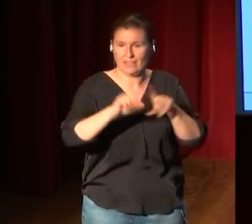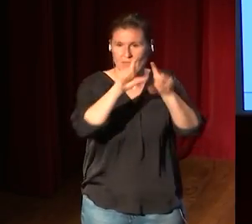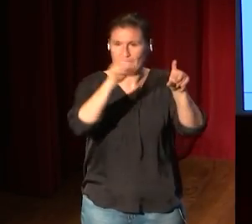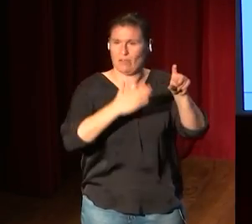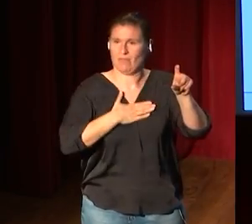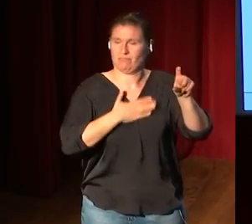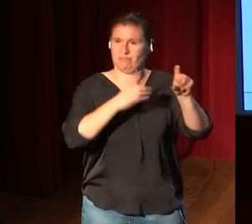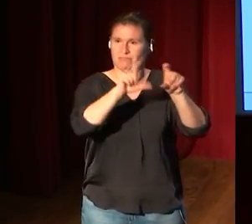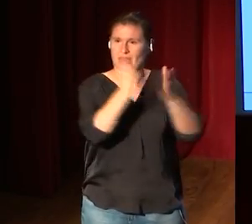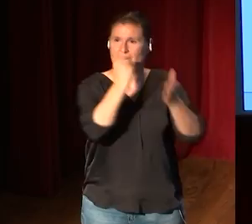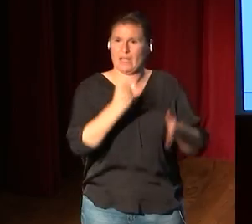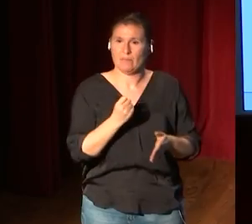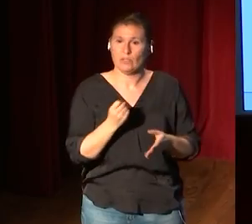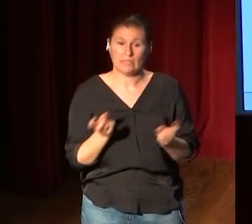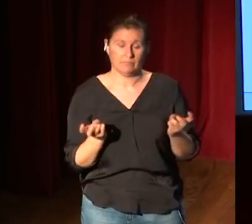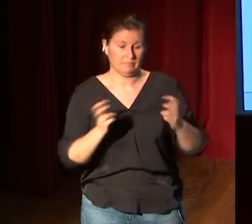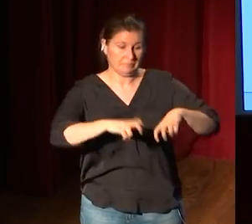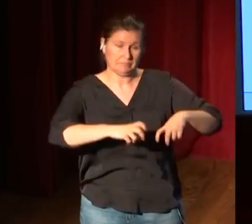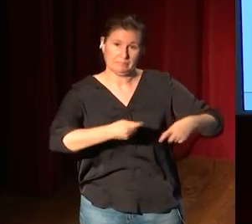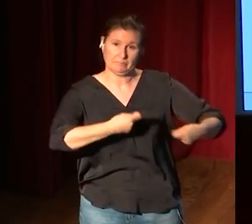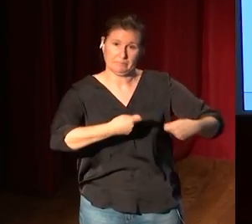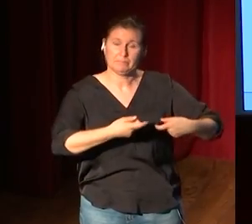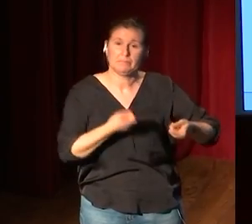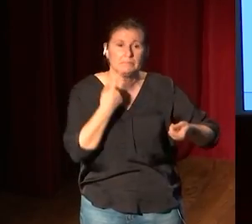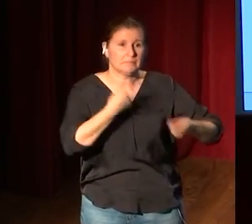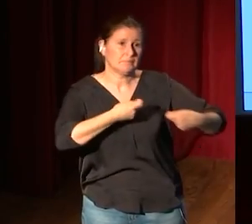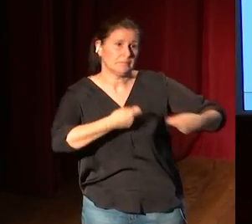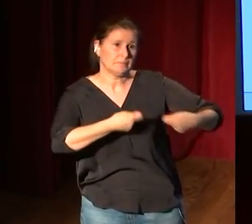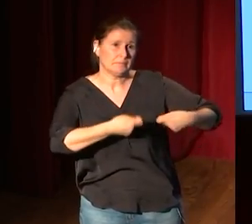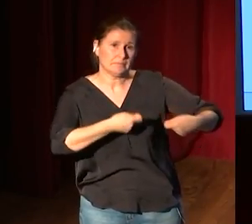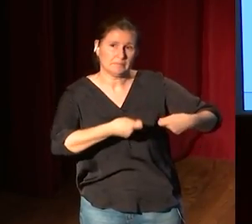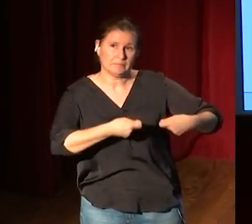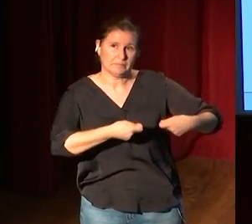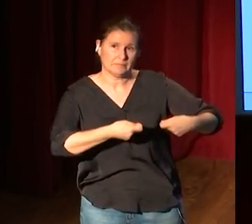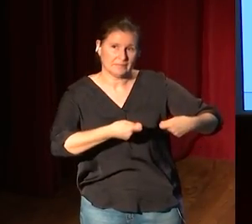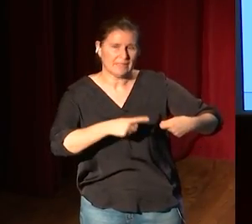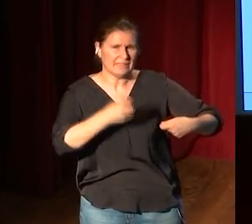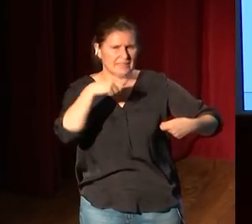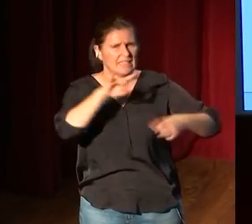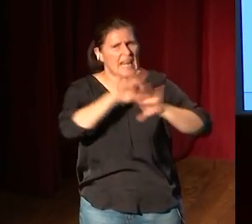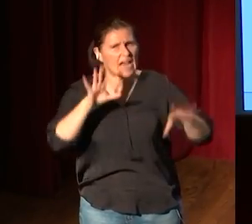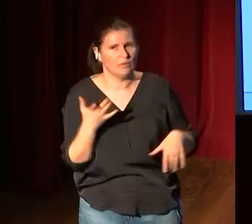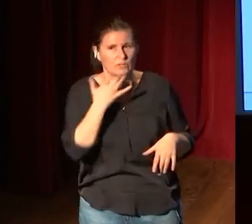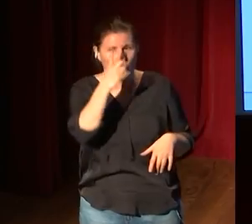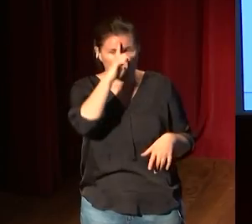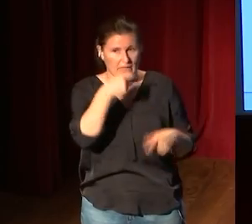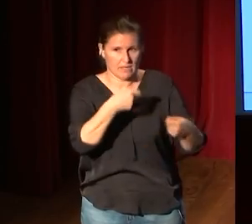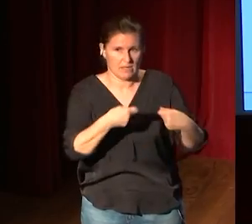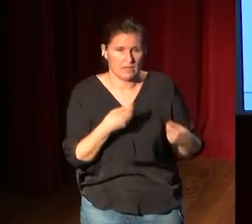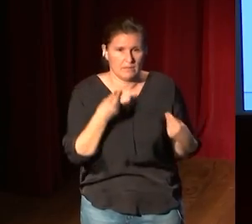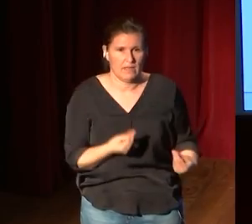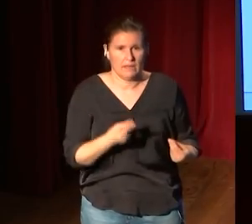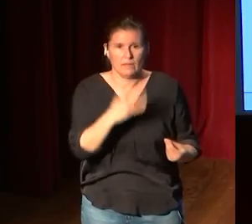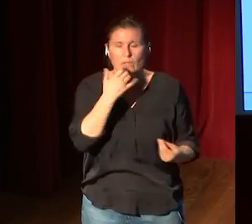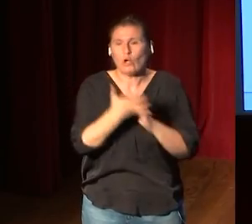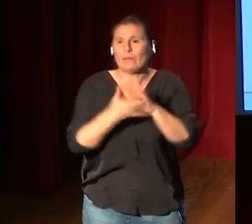porque si te sientas a negociar con ellos si no entiendes esto no sabes dónde estás trabajando por eso cuando nosotros hablamos con ellos o